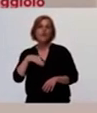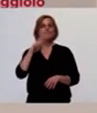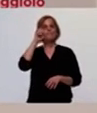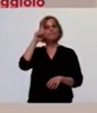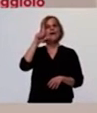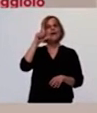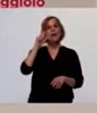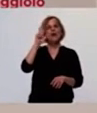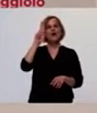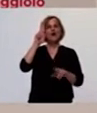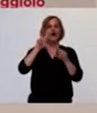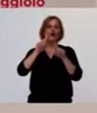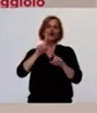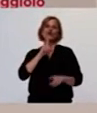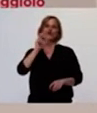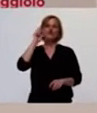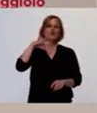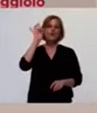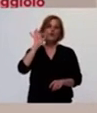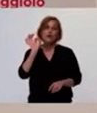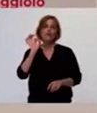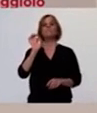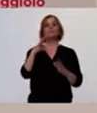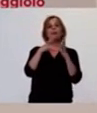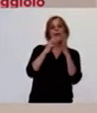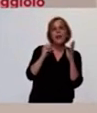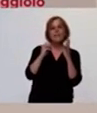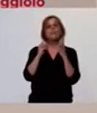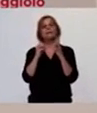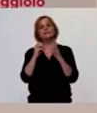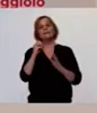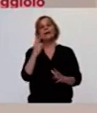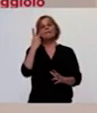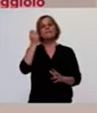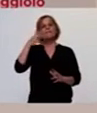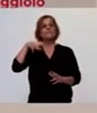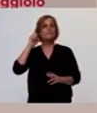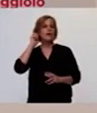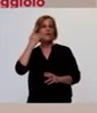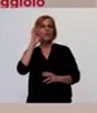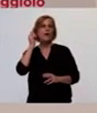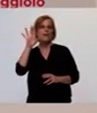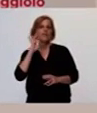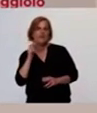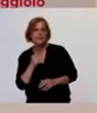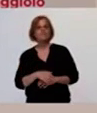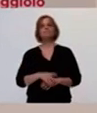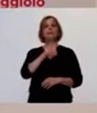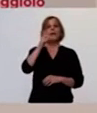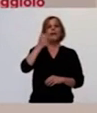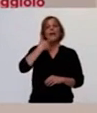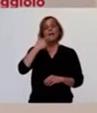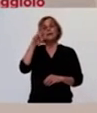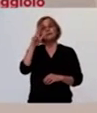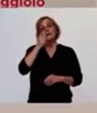El Hortondo, Florencia, Galvez, La Vanguardia, La Rechea, Las Rosas, Los